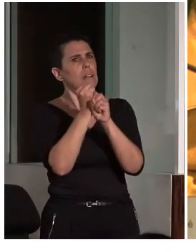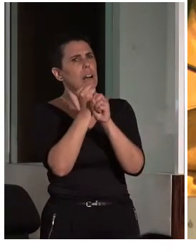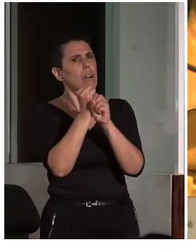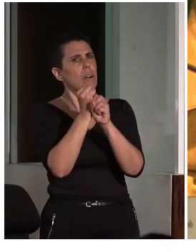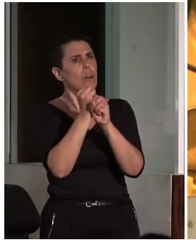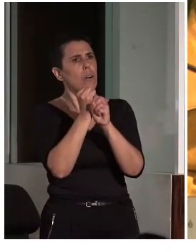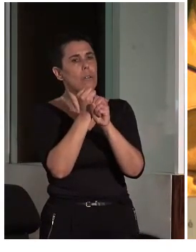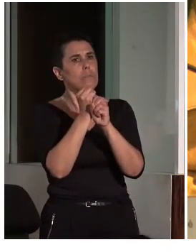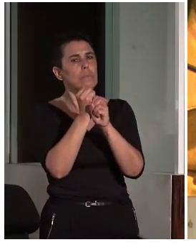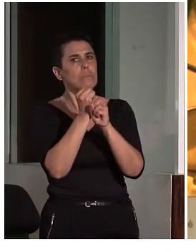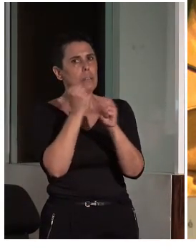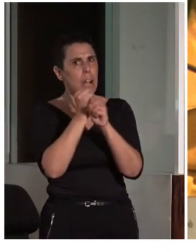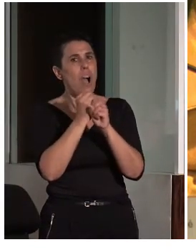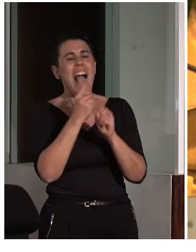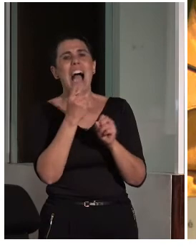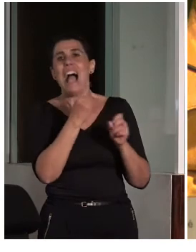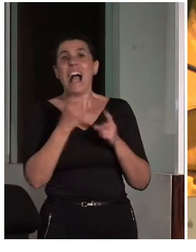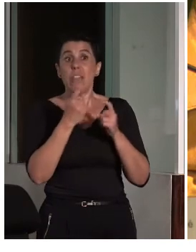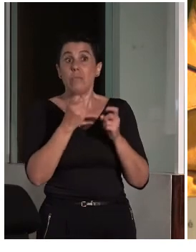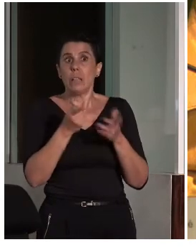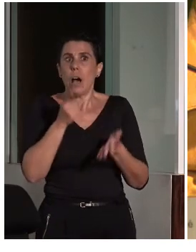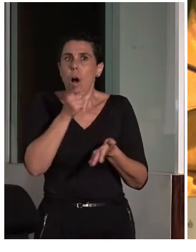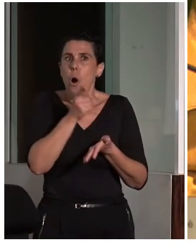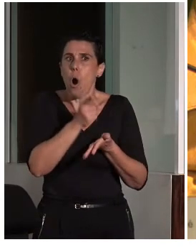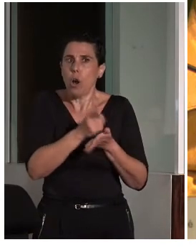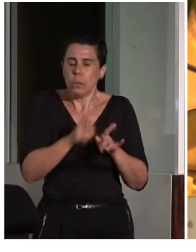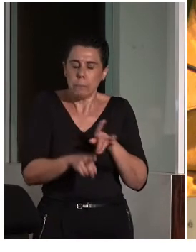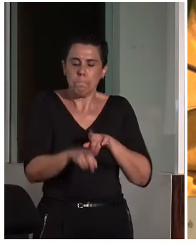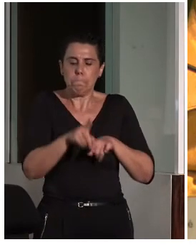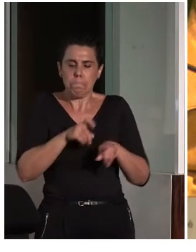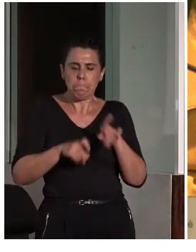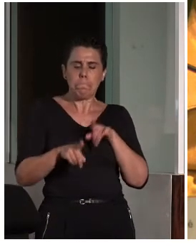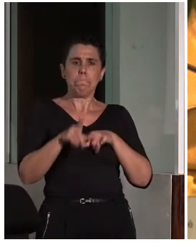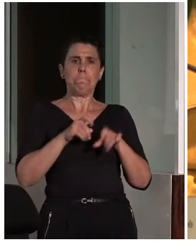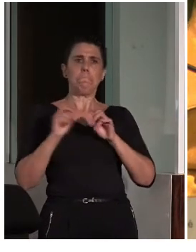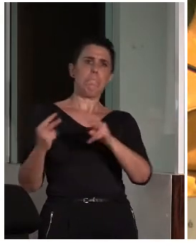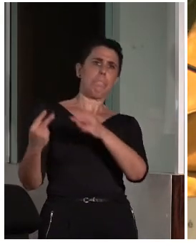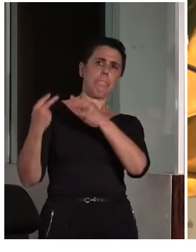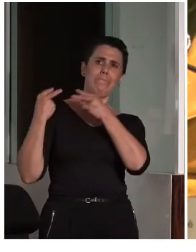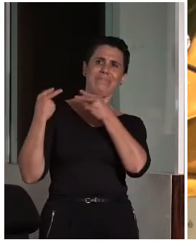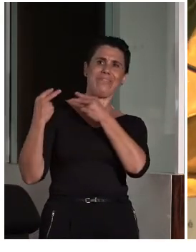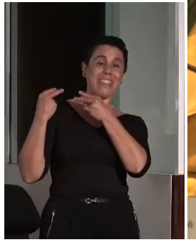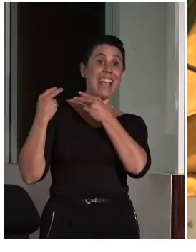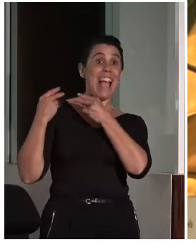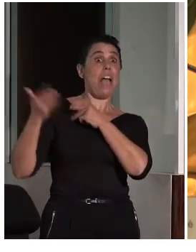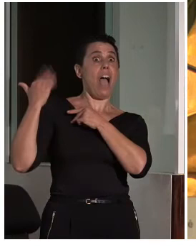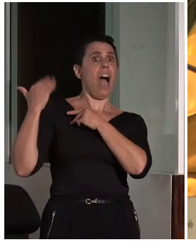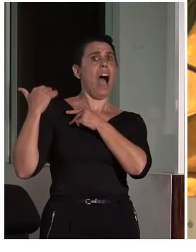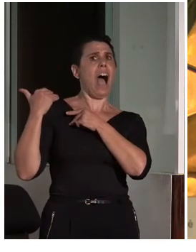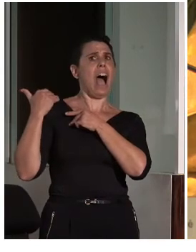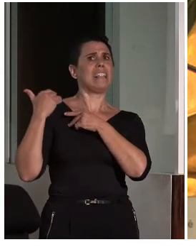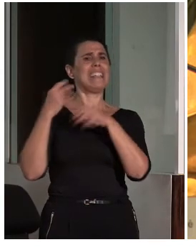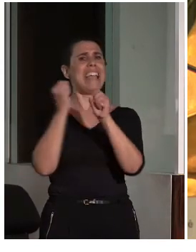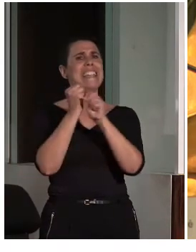es necesario que volvamos, que nos retrotraigamos a esa forma de trabajar de manera